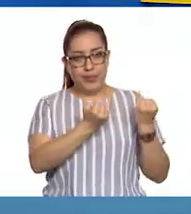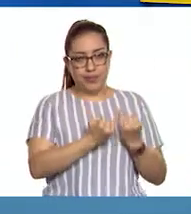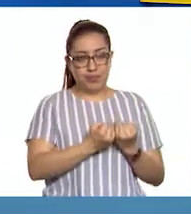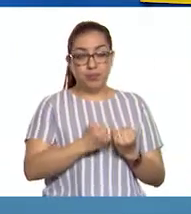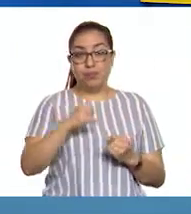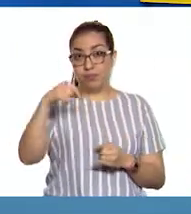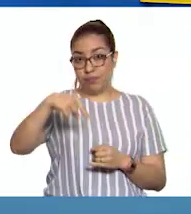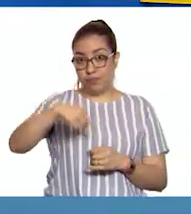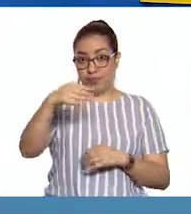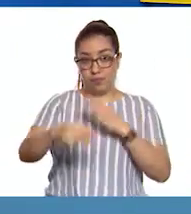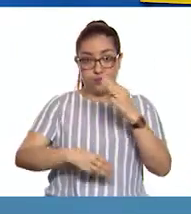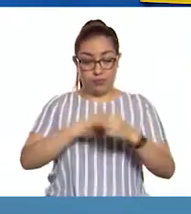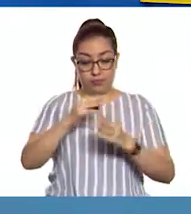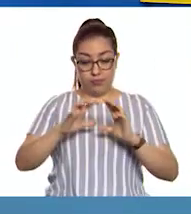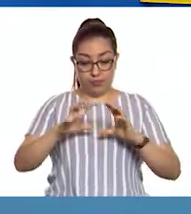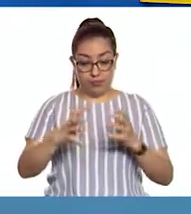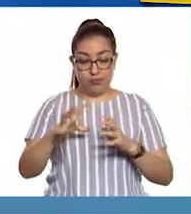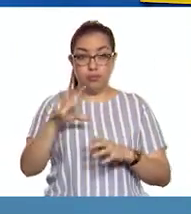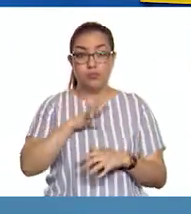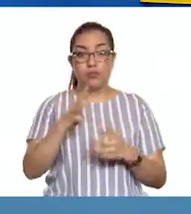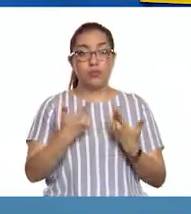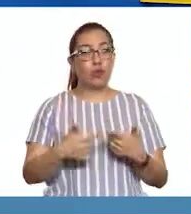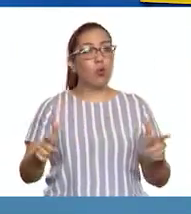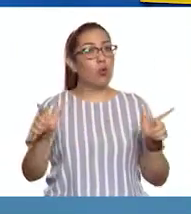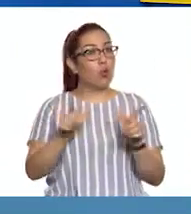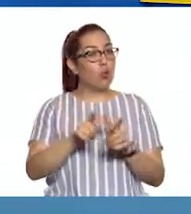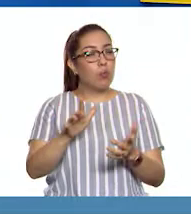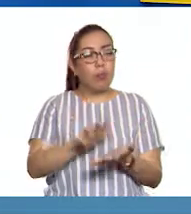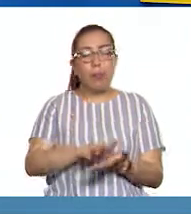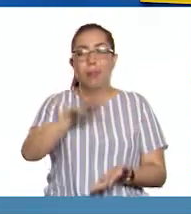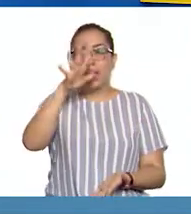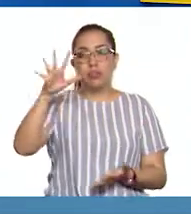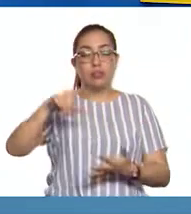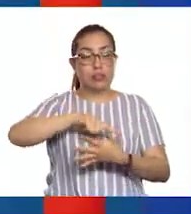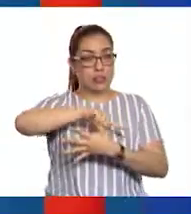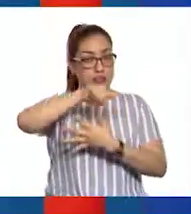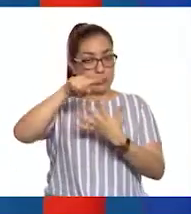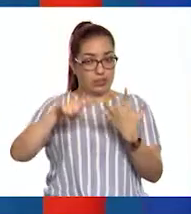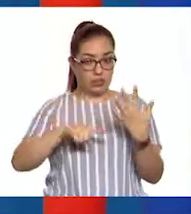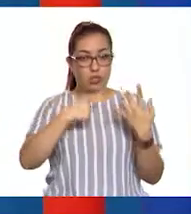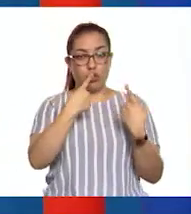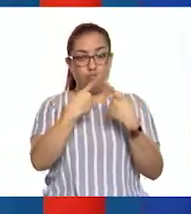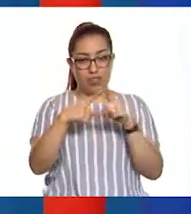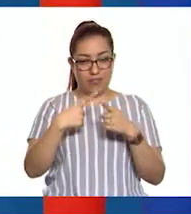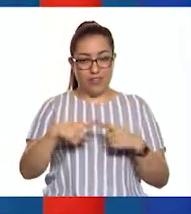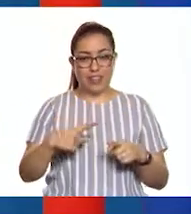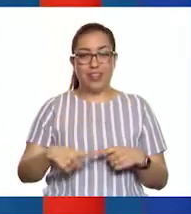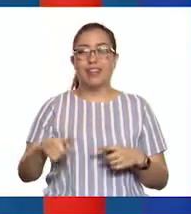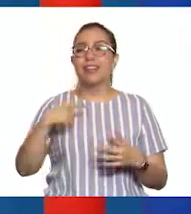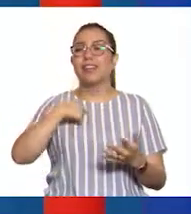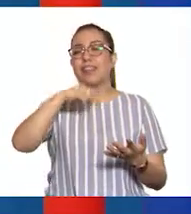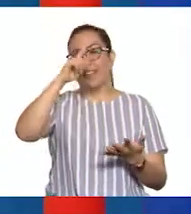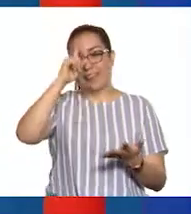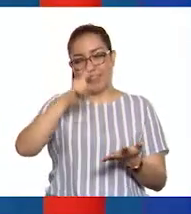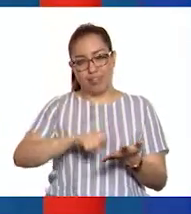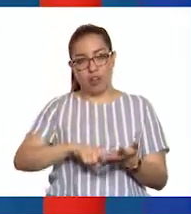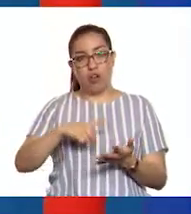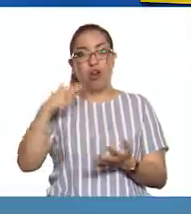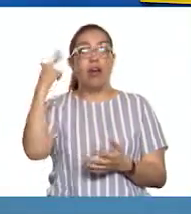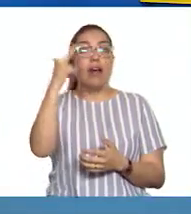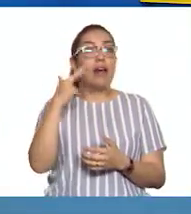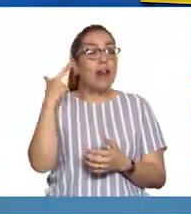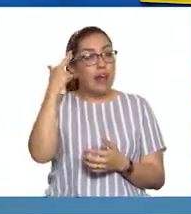puede agruparse en cinco reinos diferentes. Ah, creo que ya sé uno de esos, es el reino animal.